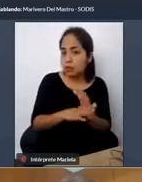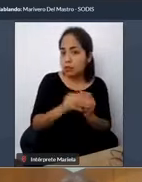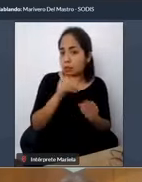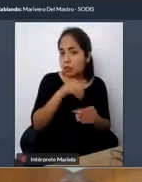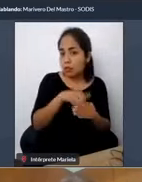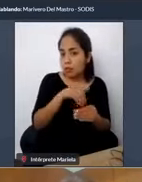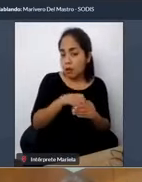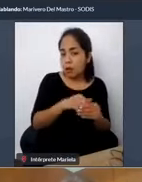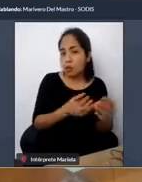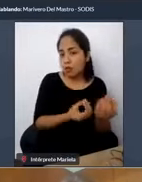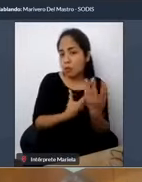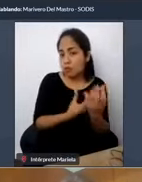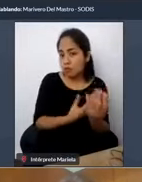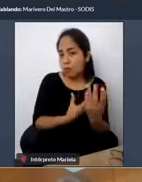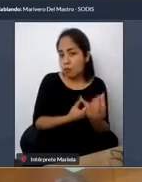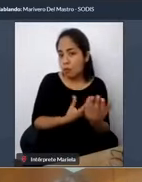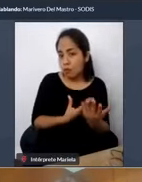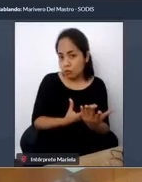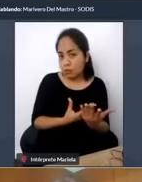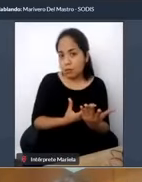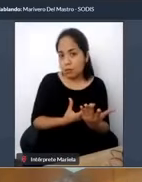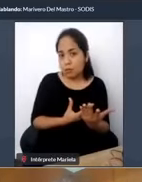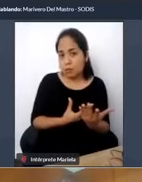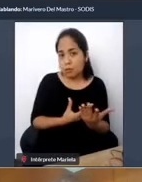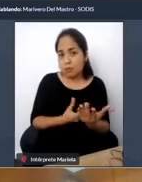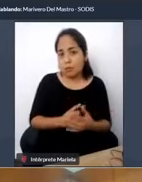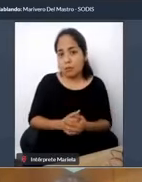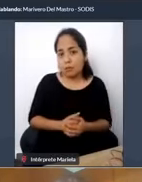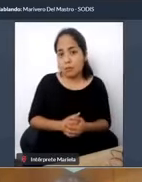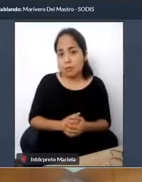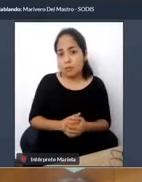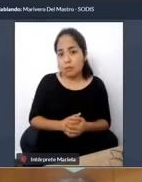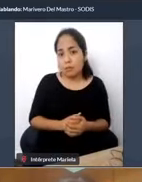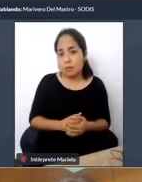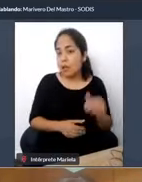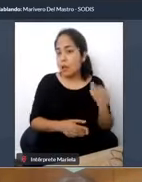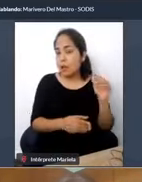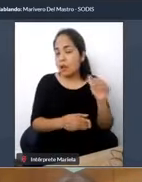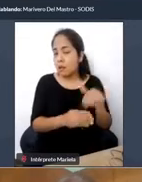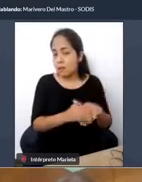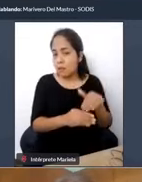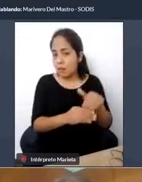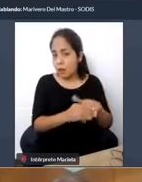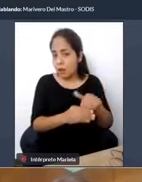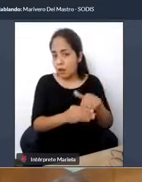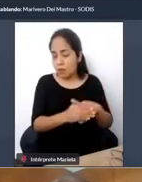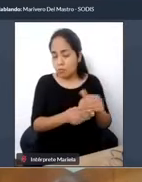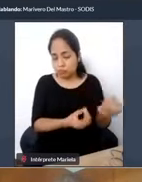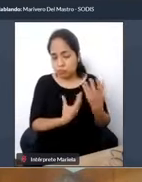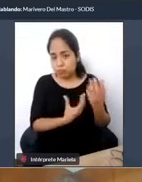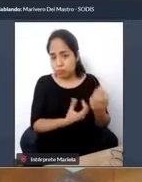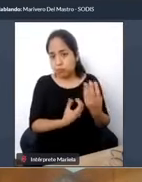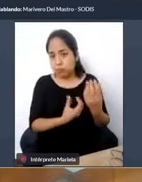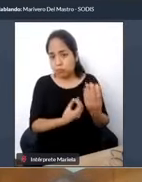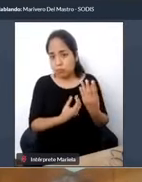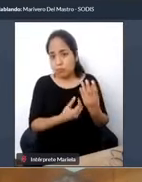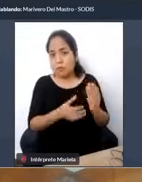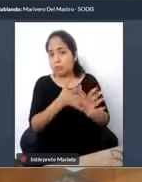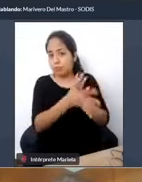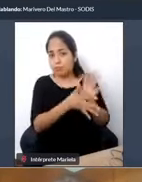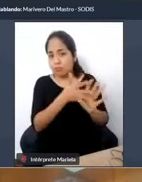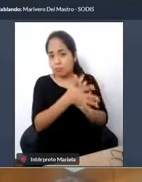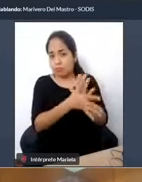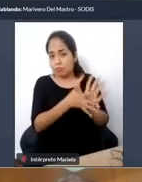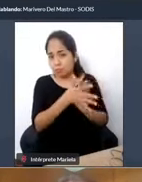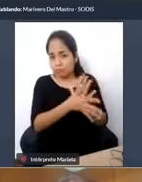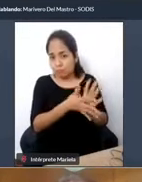informan que la cuenta, le informan, le presentan toda la información en lengua de estén. La persona no